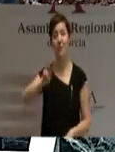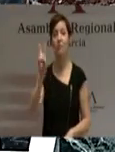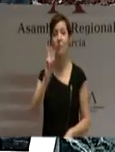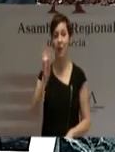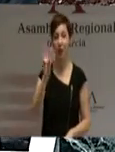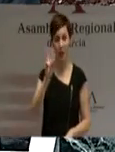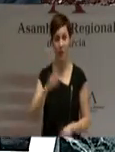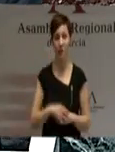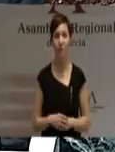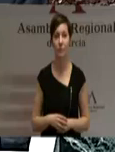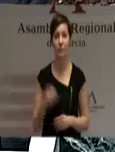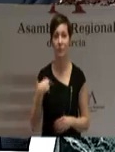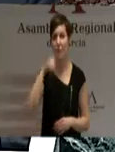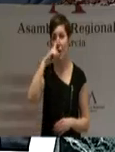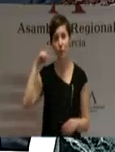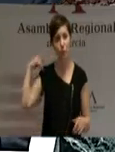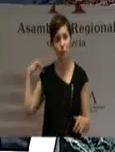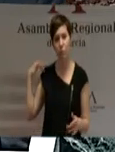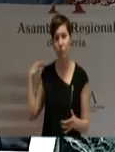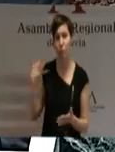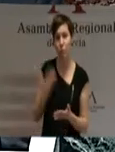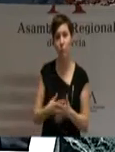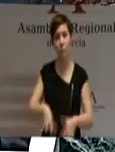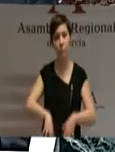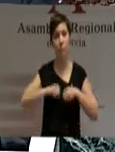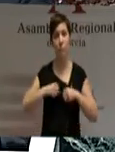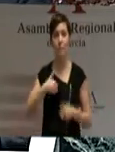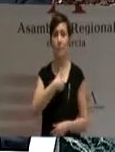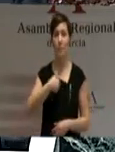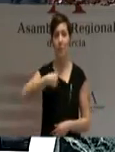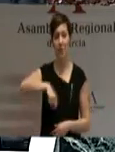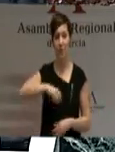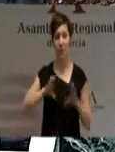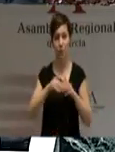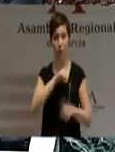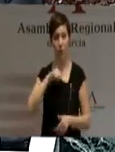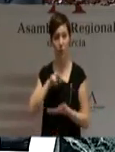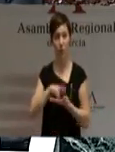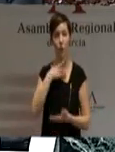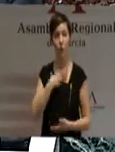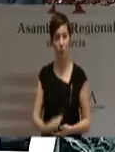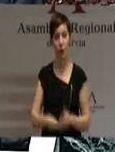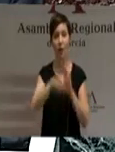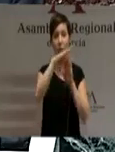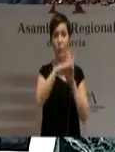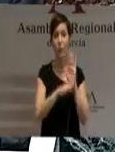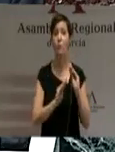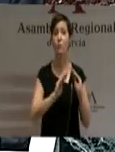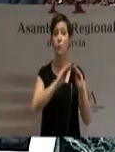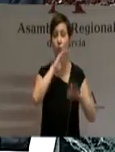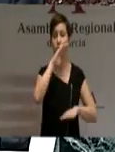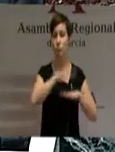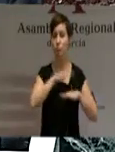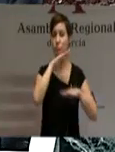durante los últimos años ha presidido el Gobierno regional, dando así cumplimiento a los programas del Partido Popular.